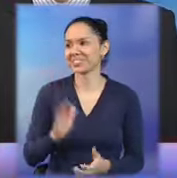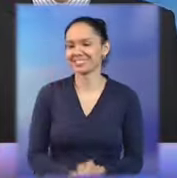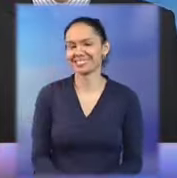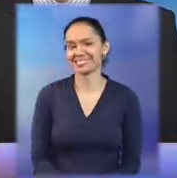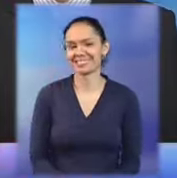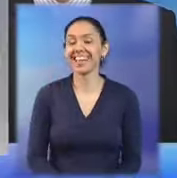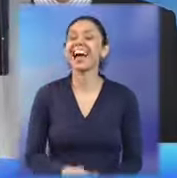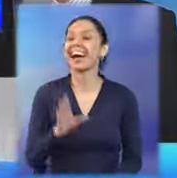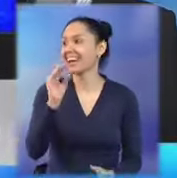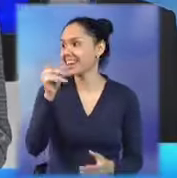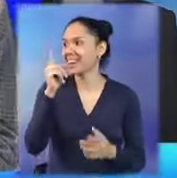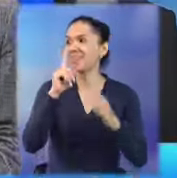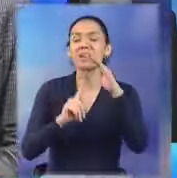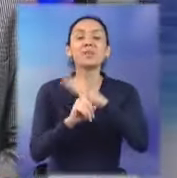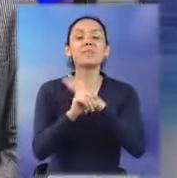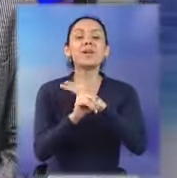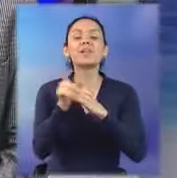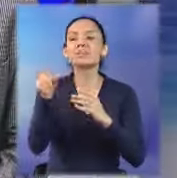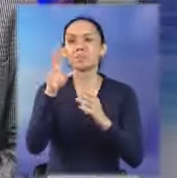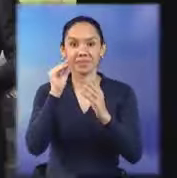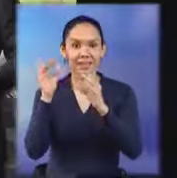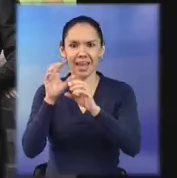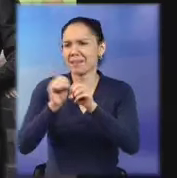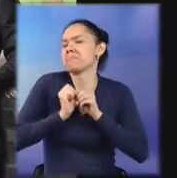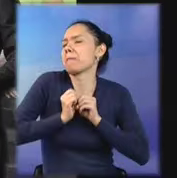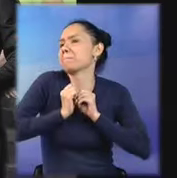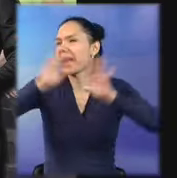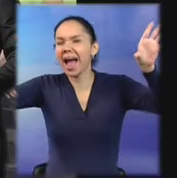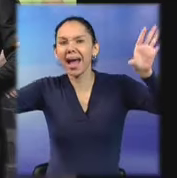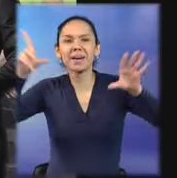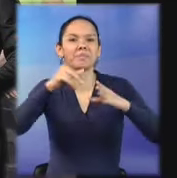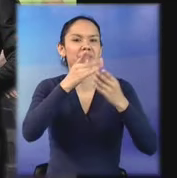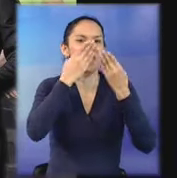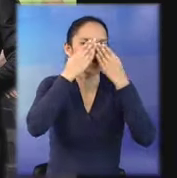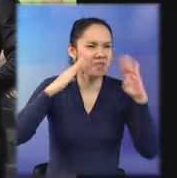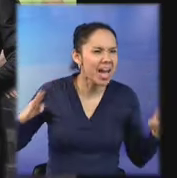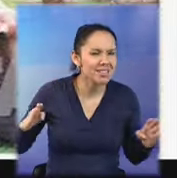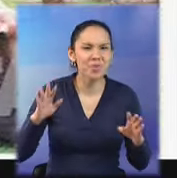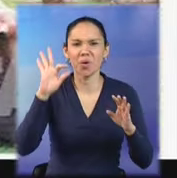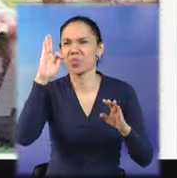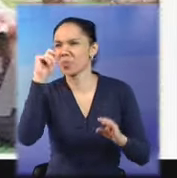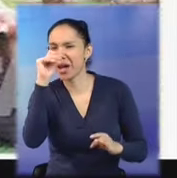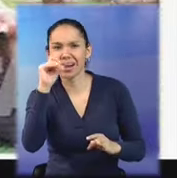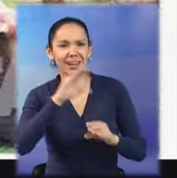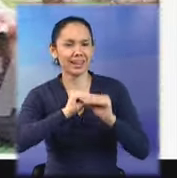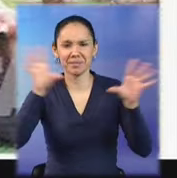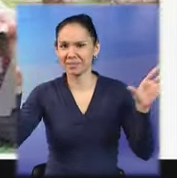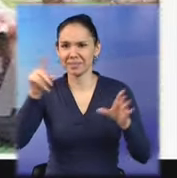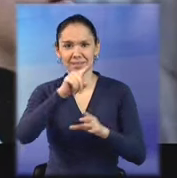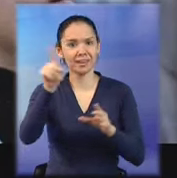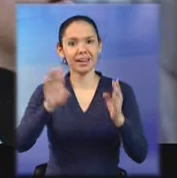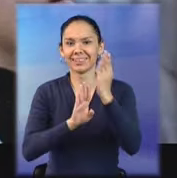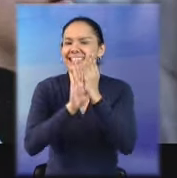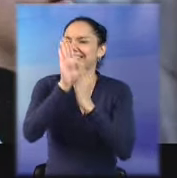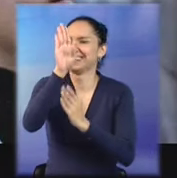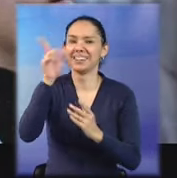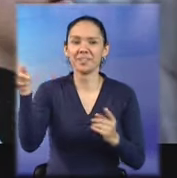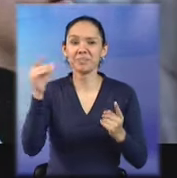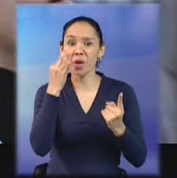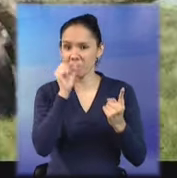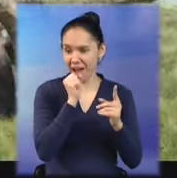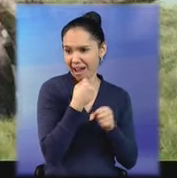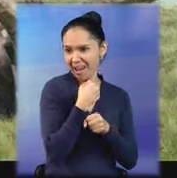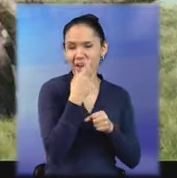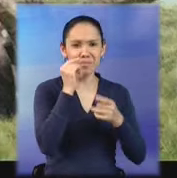La novedad periodística llegó a las redes. Y se convirtió en tendencia en segundos. Ganándole a Lucerito. Y Cristian